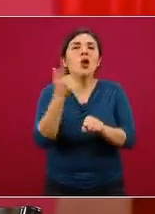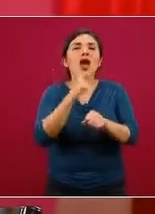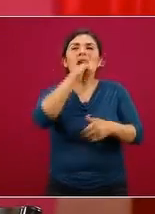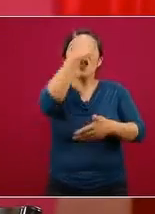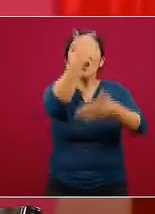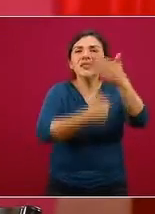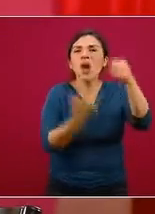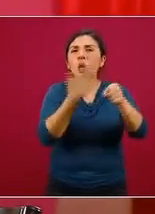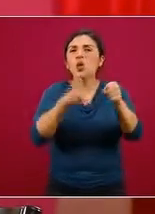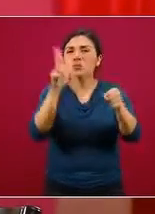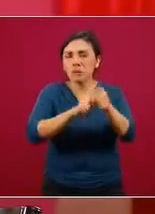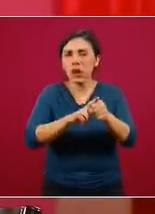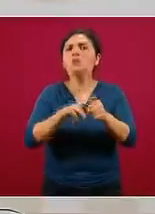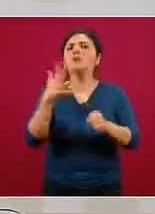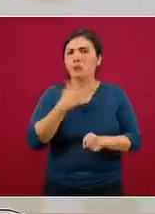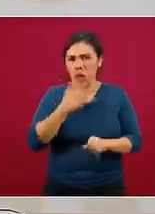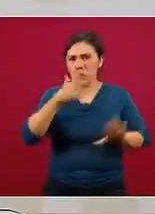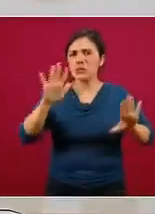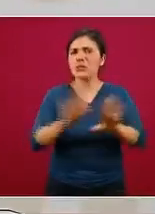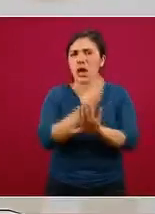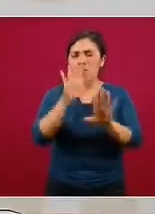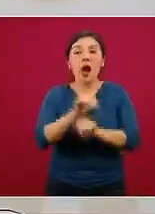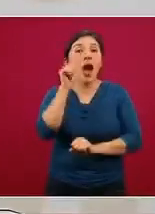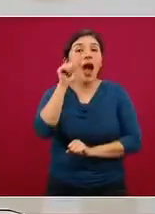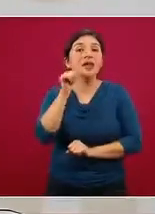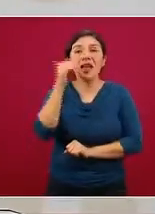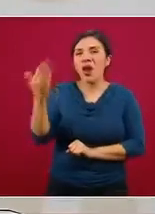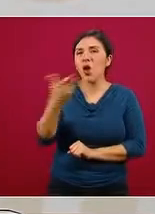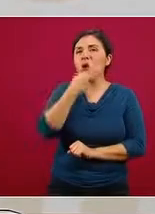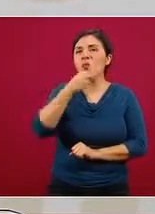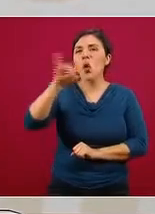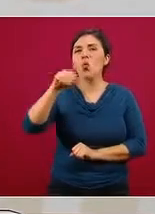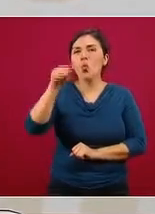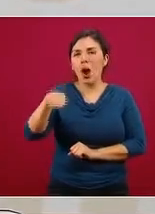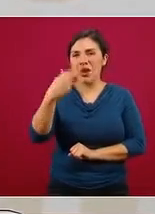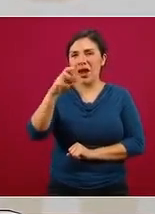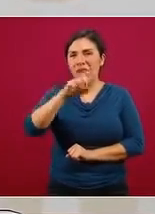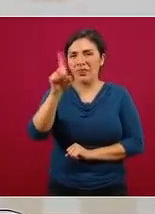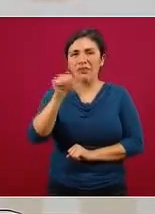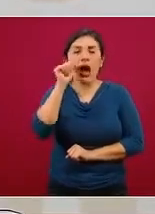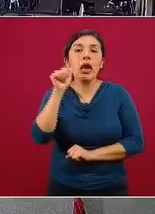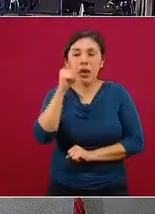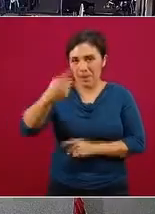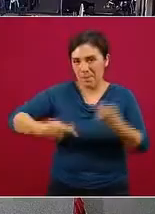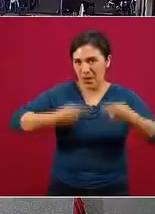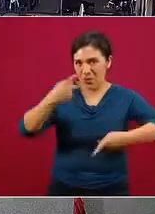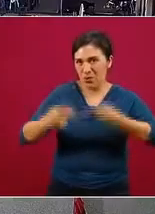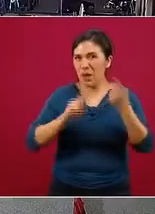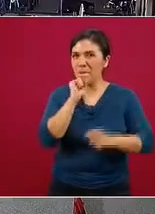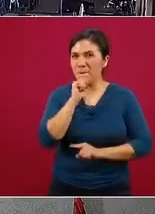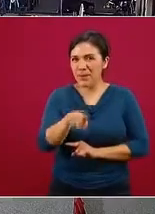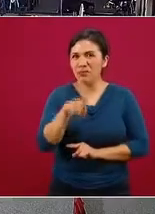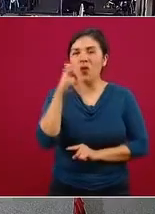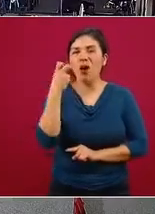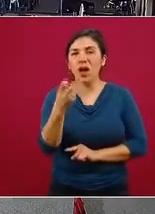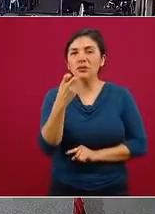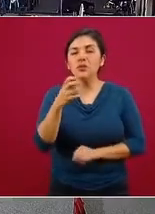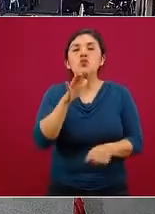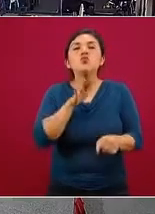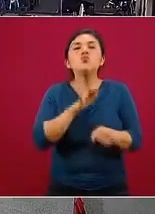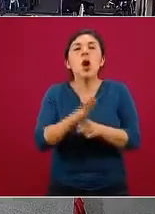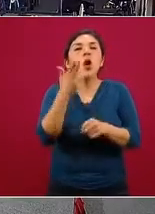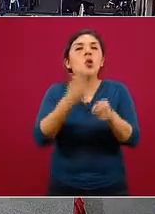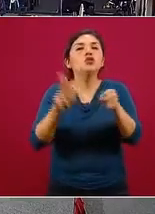de atenderles, tenemos actualizaciones. Ayer Juan Hernández, del periódico Basta, Grupo Cantón, nos preguntaba específicamente sobre el